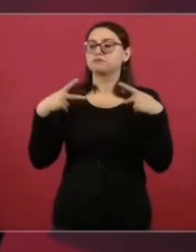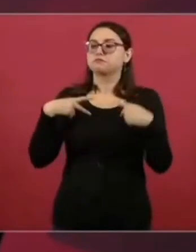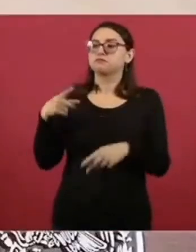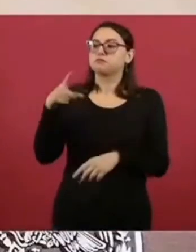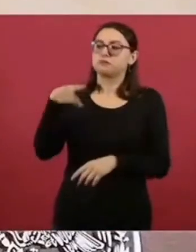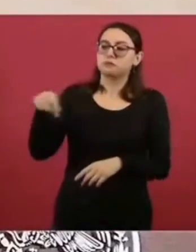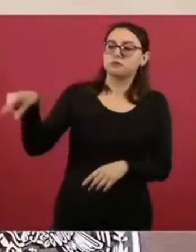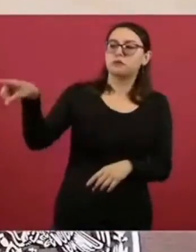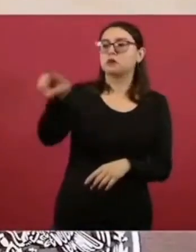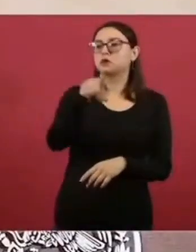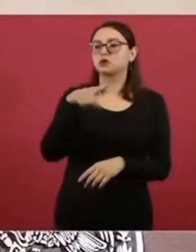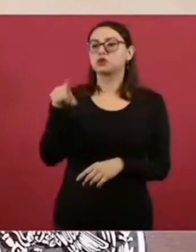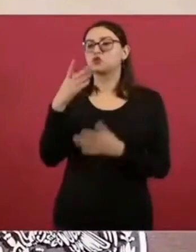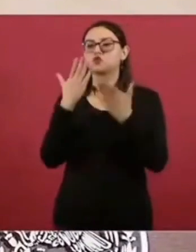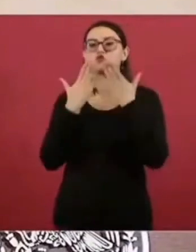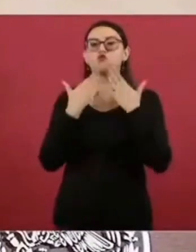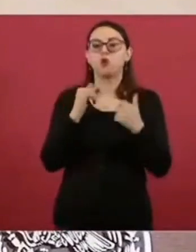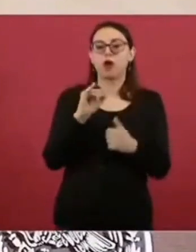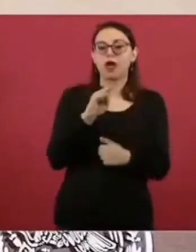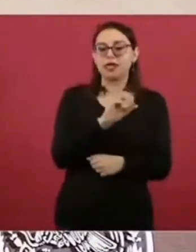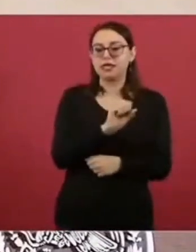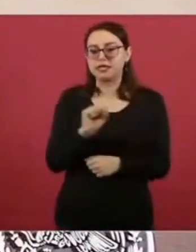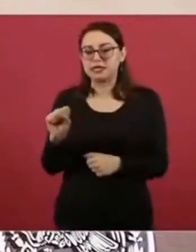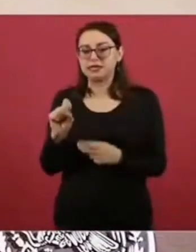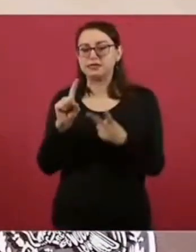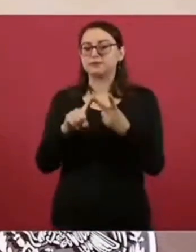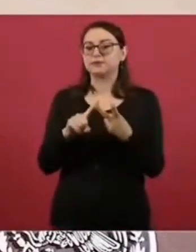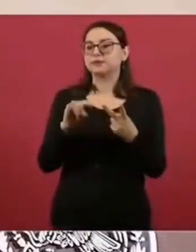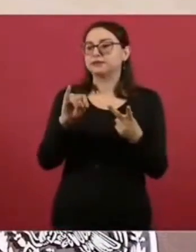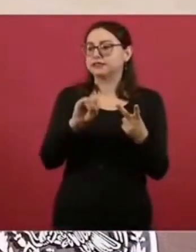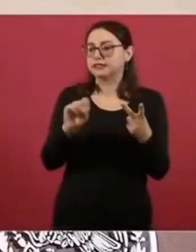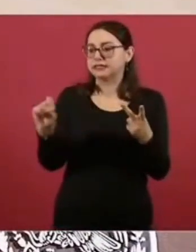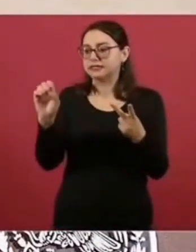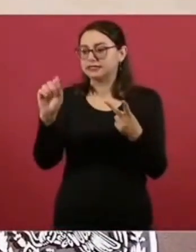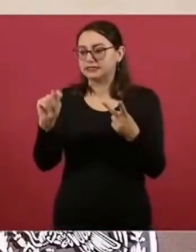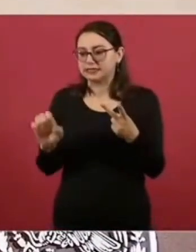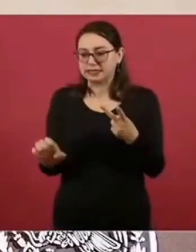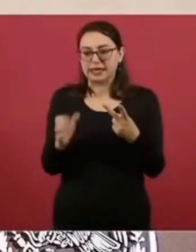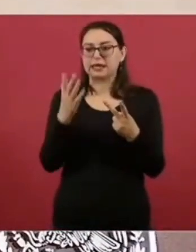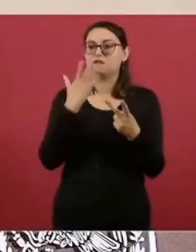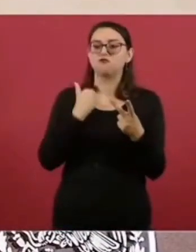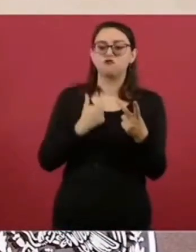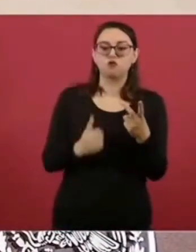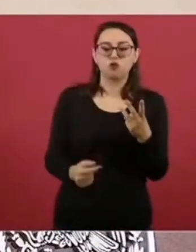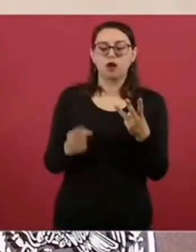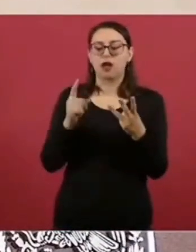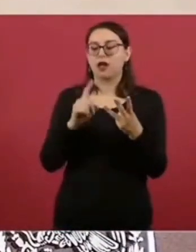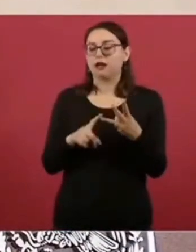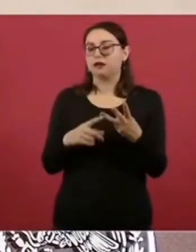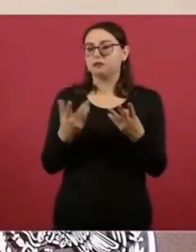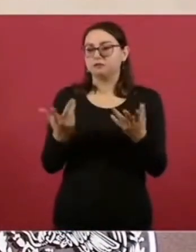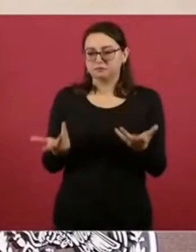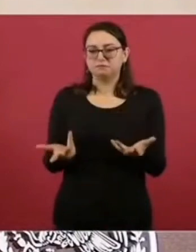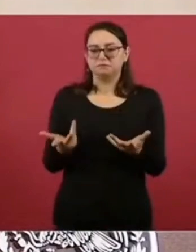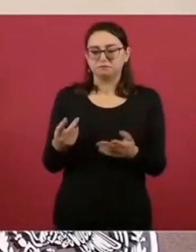con seguridad social. Los que no están en el Issste, los que no están en el Seguro,